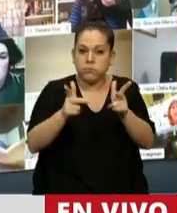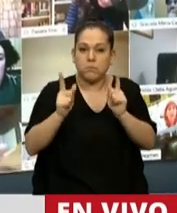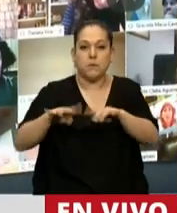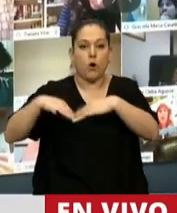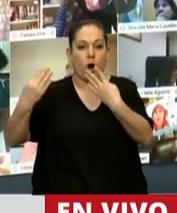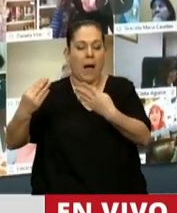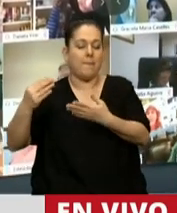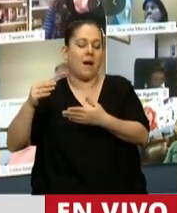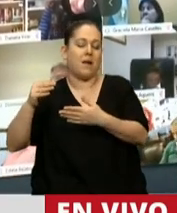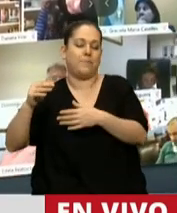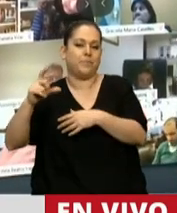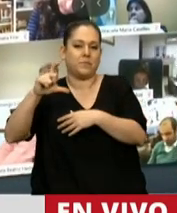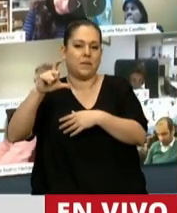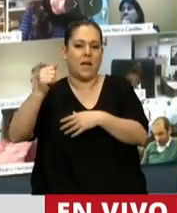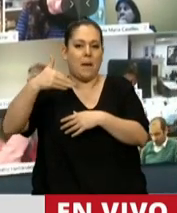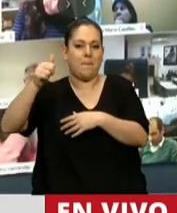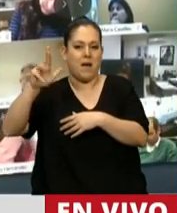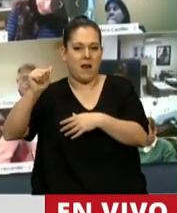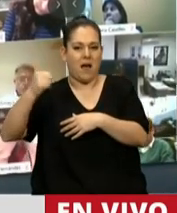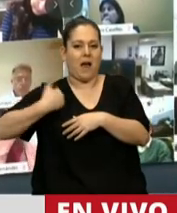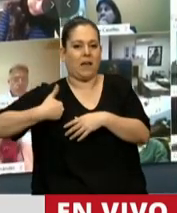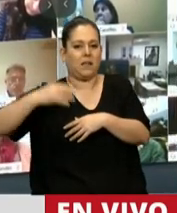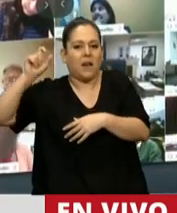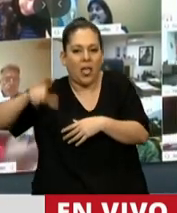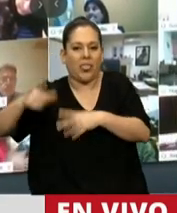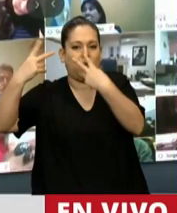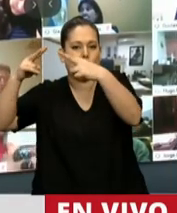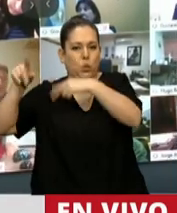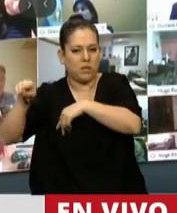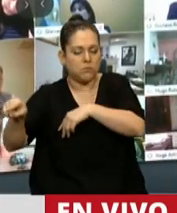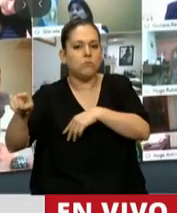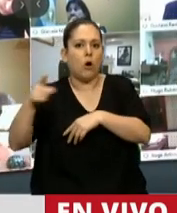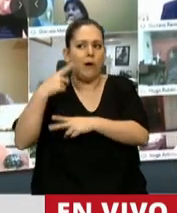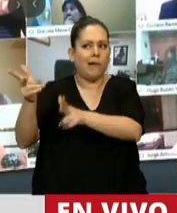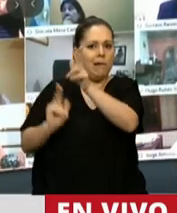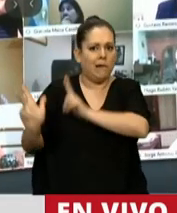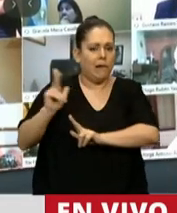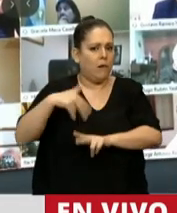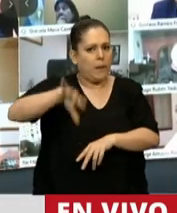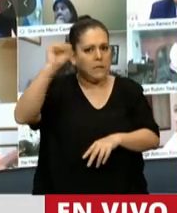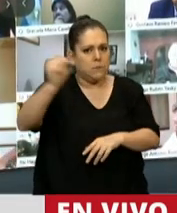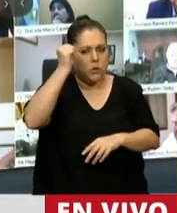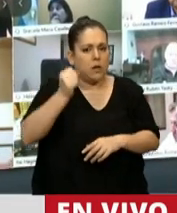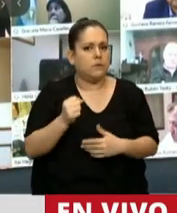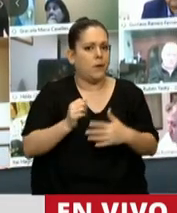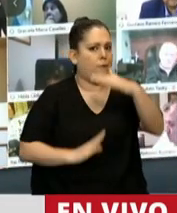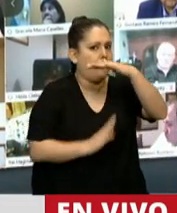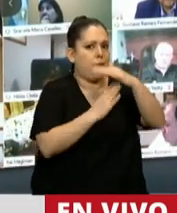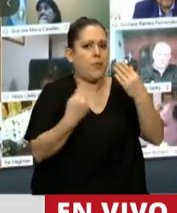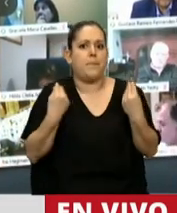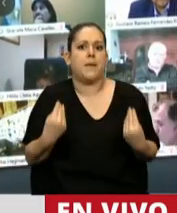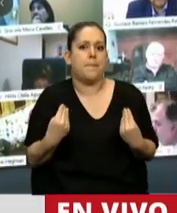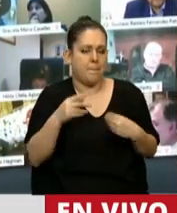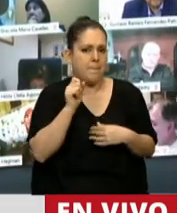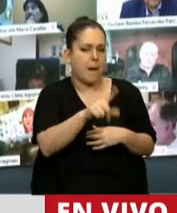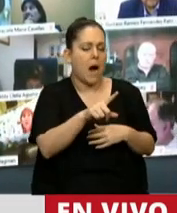Cámara Argentina de Turismo, esta es una de las actividades más importantes. Es uno de los cuatro pilares por medio de los cuales se